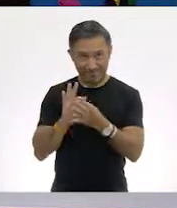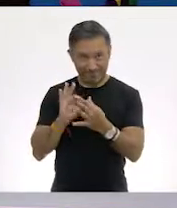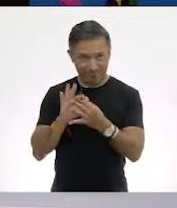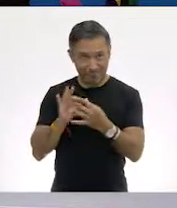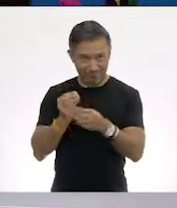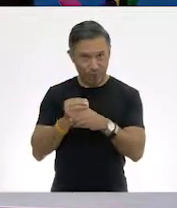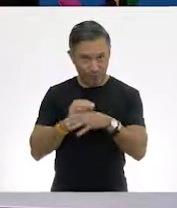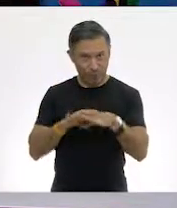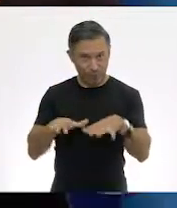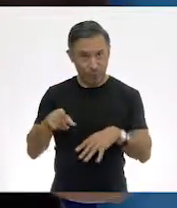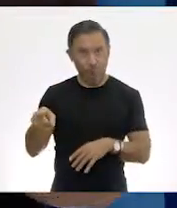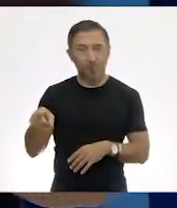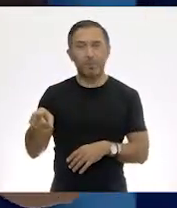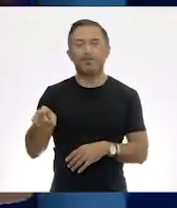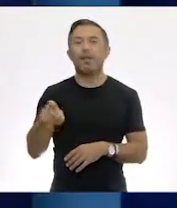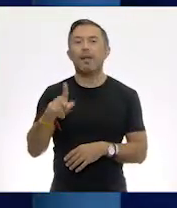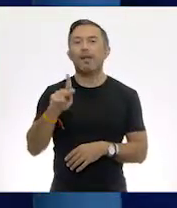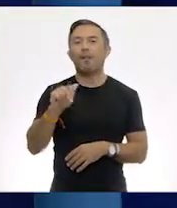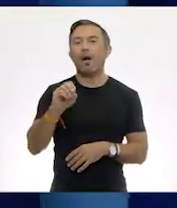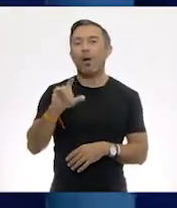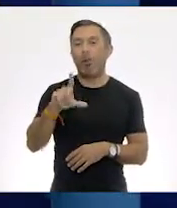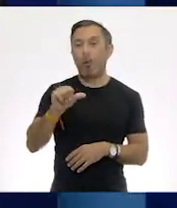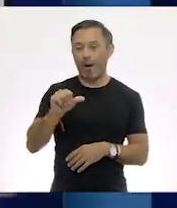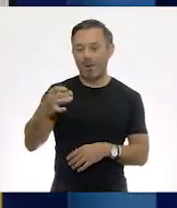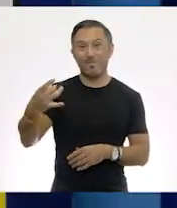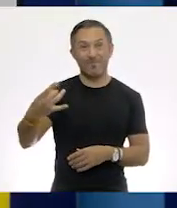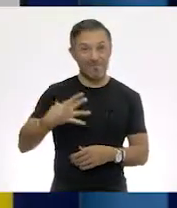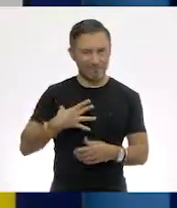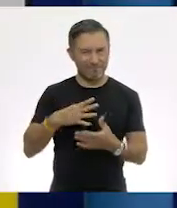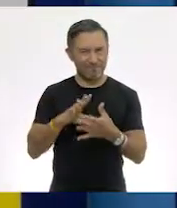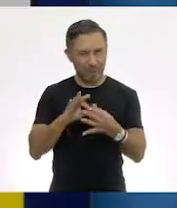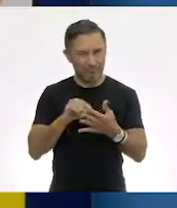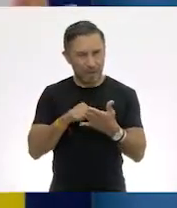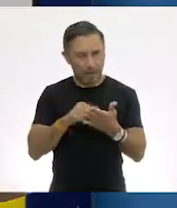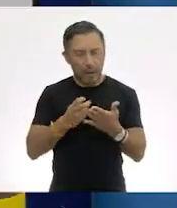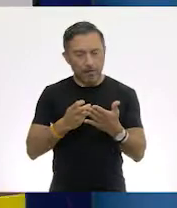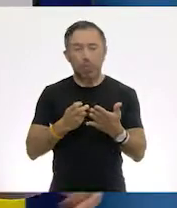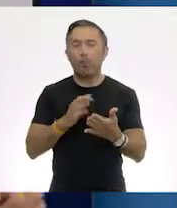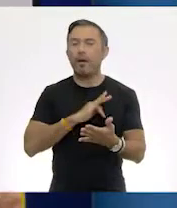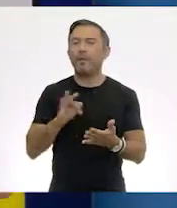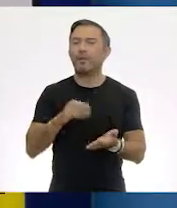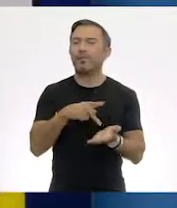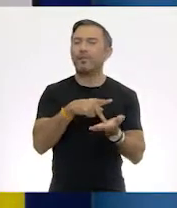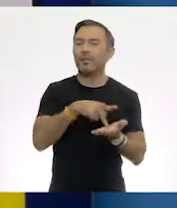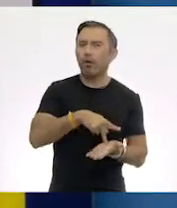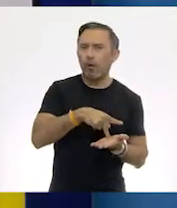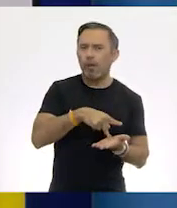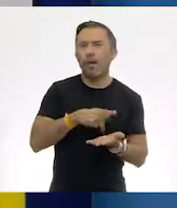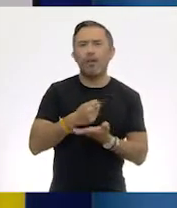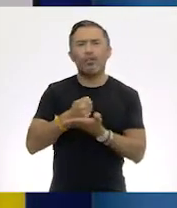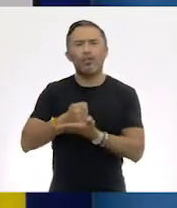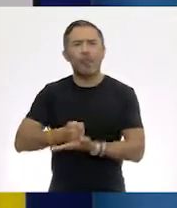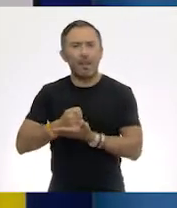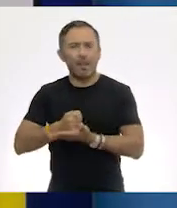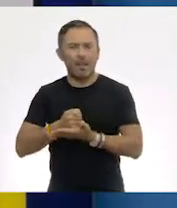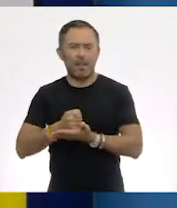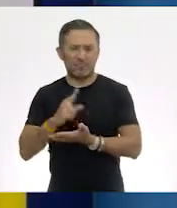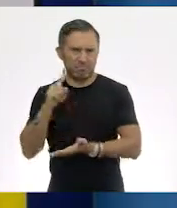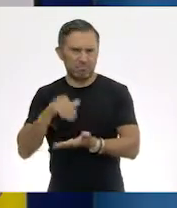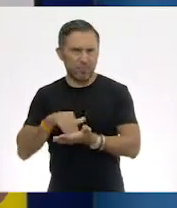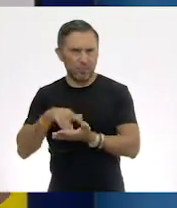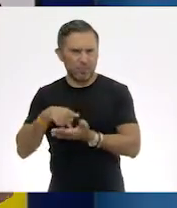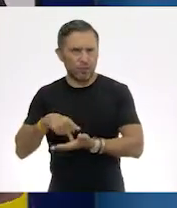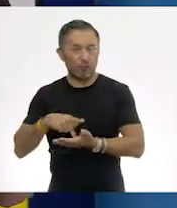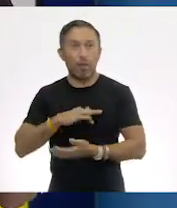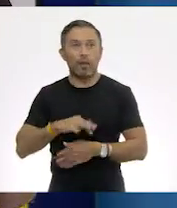comparte nuestra alumna Paola, podemos deducir la relación entre kilogramo y tonelada. También con la venta en